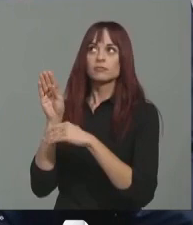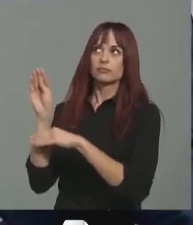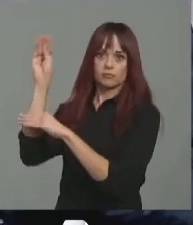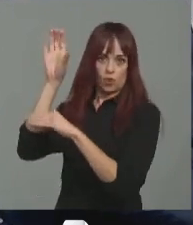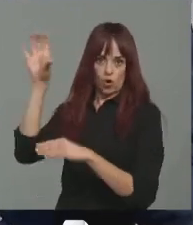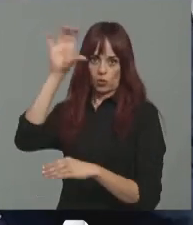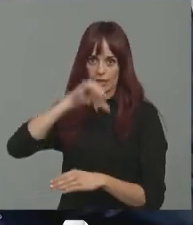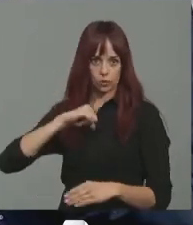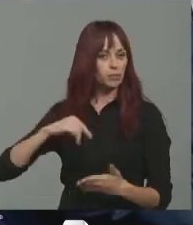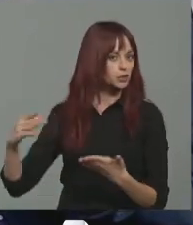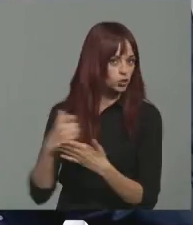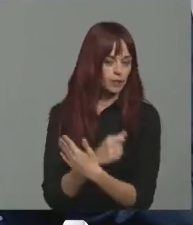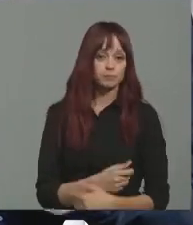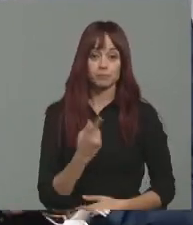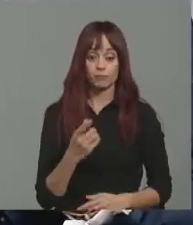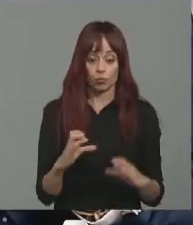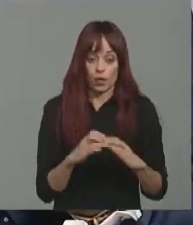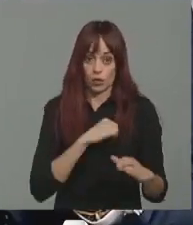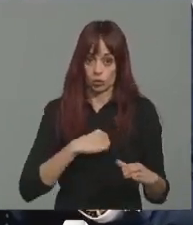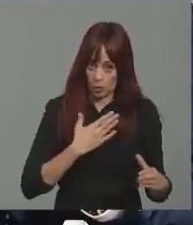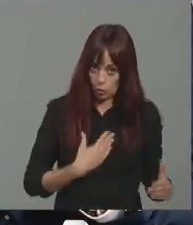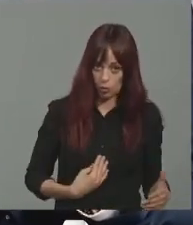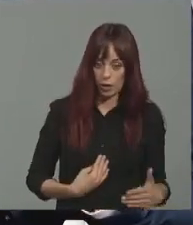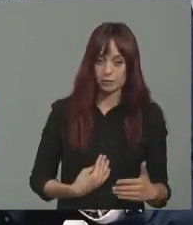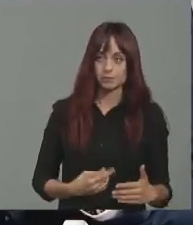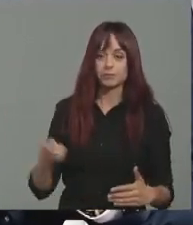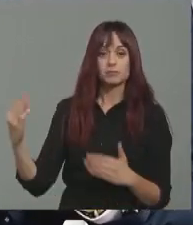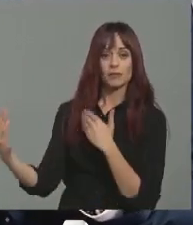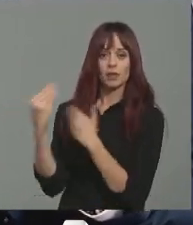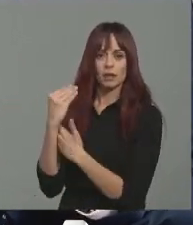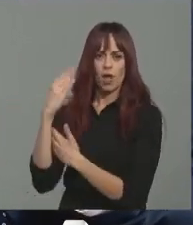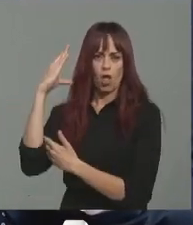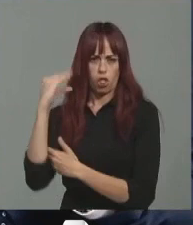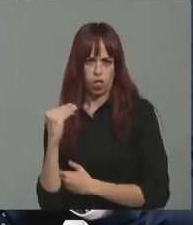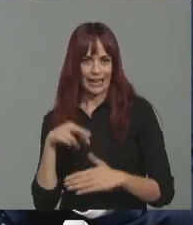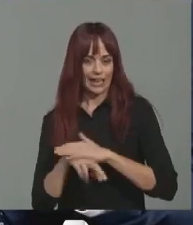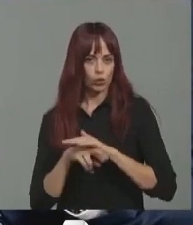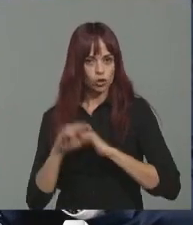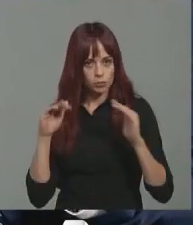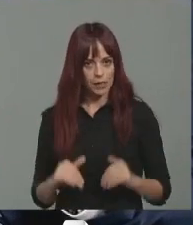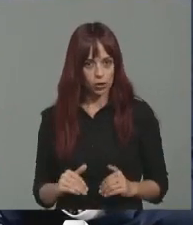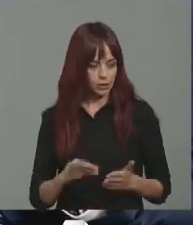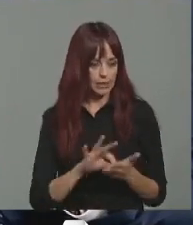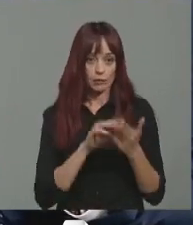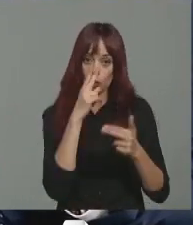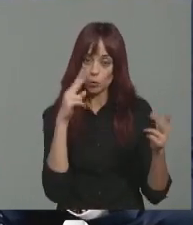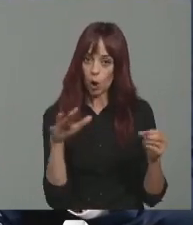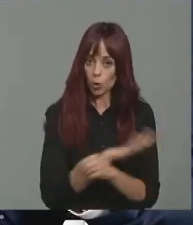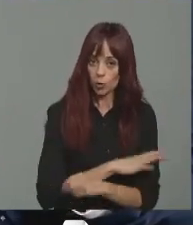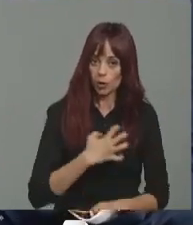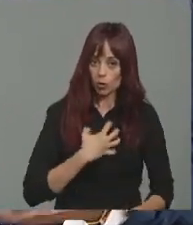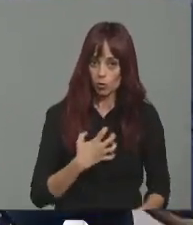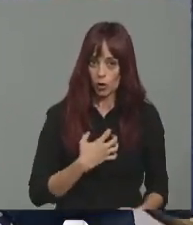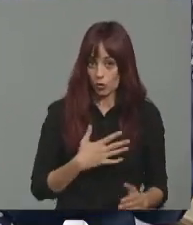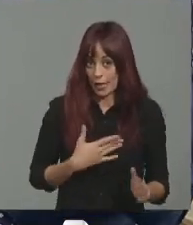autonómicas. Claro, cuando una comunidad como la de Murcia recibe del Estado menos recursos de los que necesita para cubrir los servicios públicos fundamentales, es